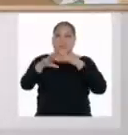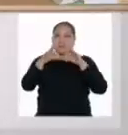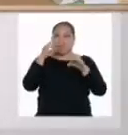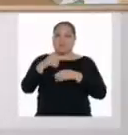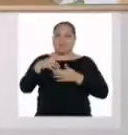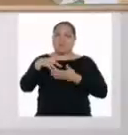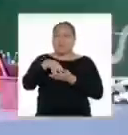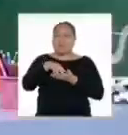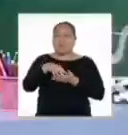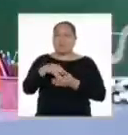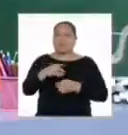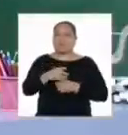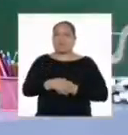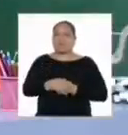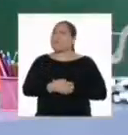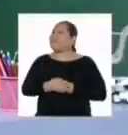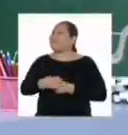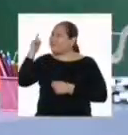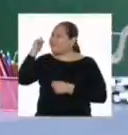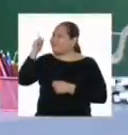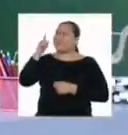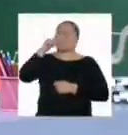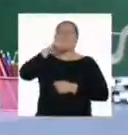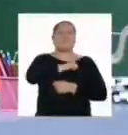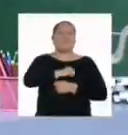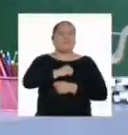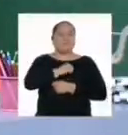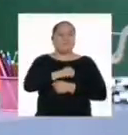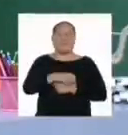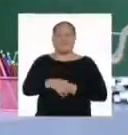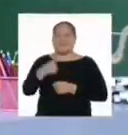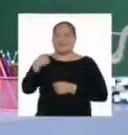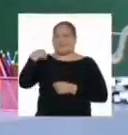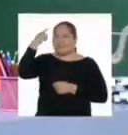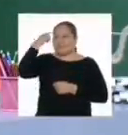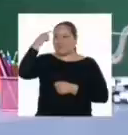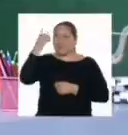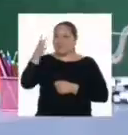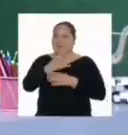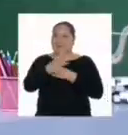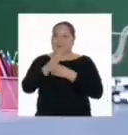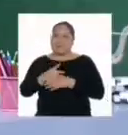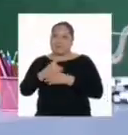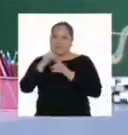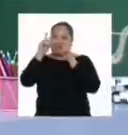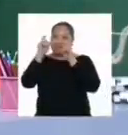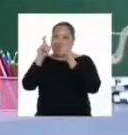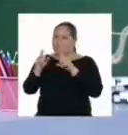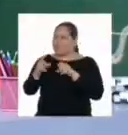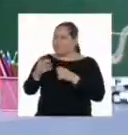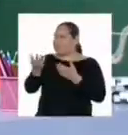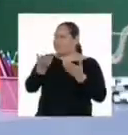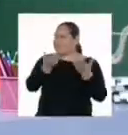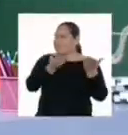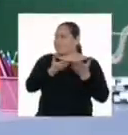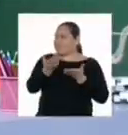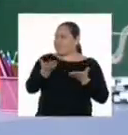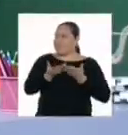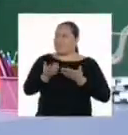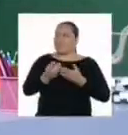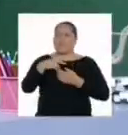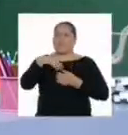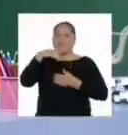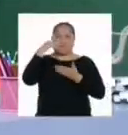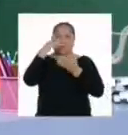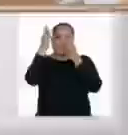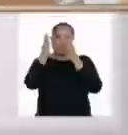nuestras debilidades. ¡Esa es la actitud, profesora! ¿Qué le parece si le comparto las preguntas que nos planteamos las y los